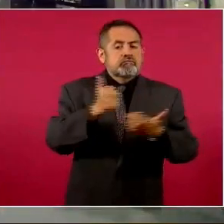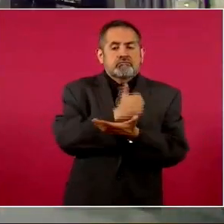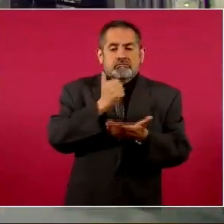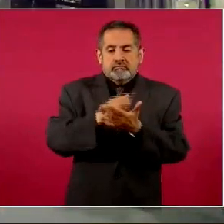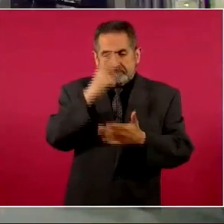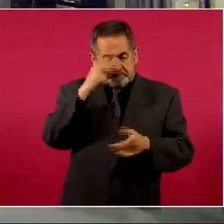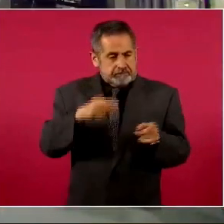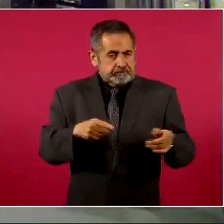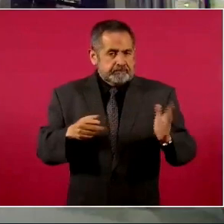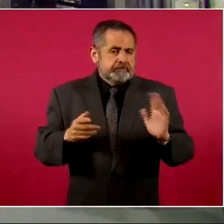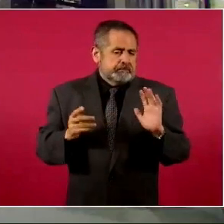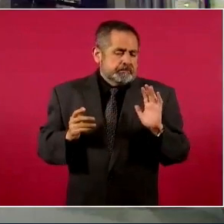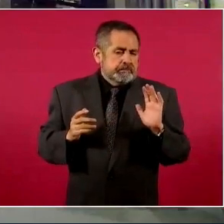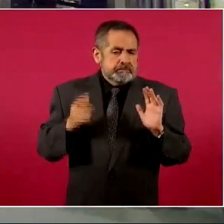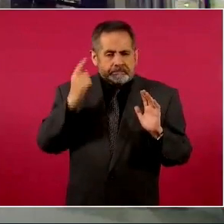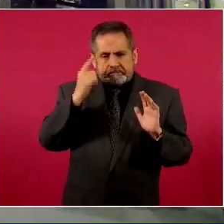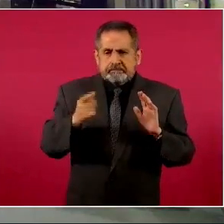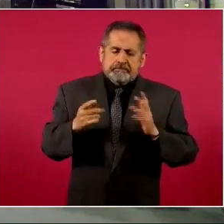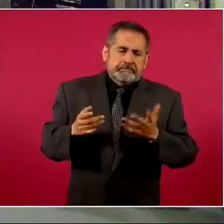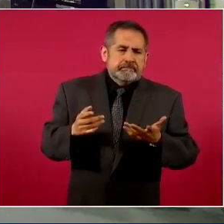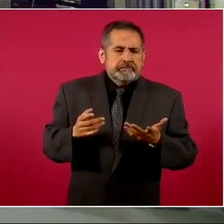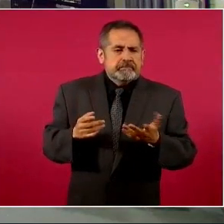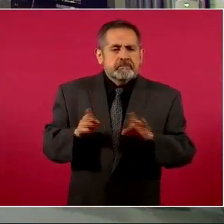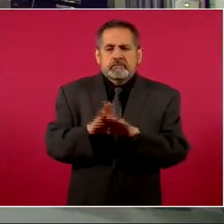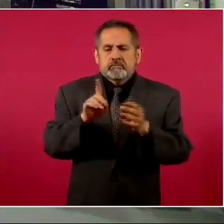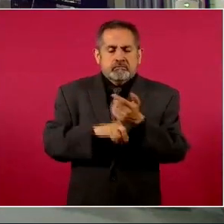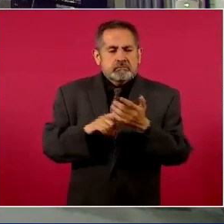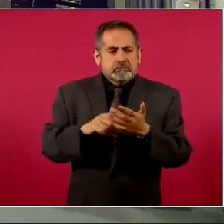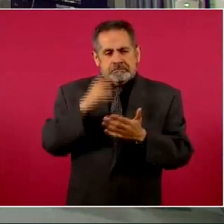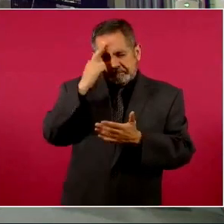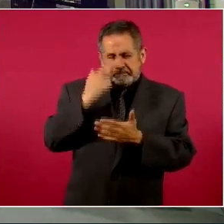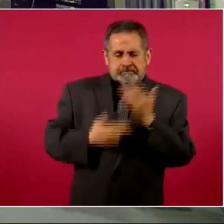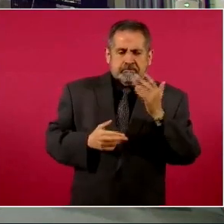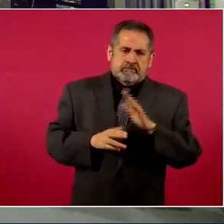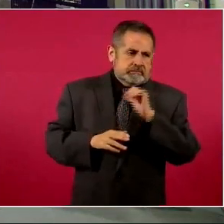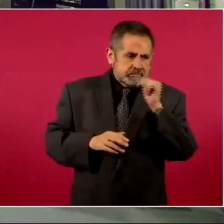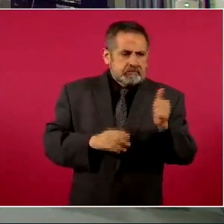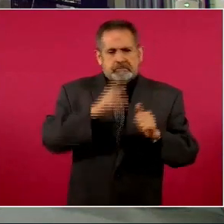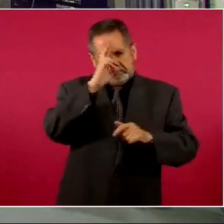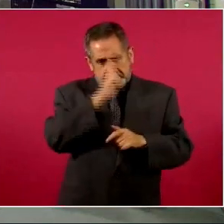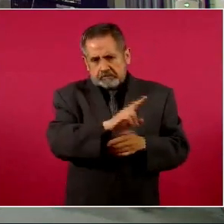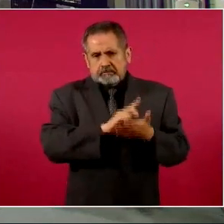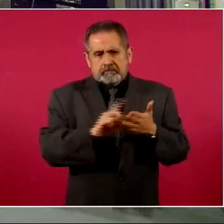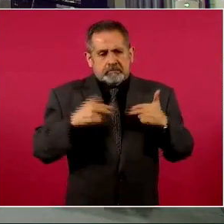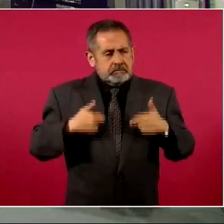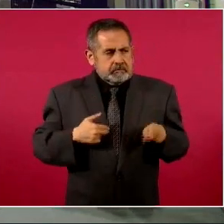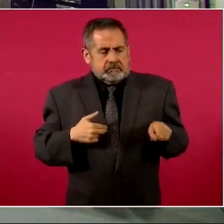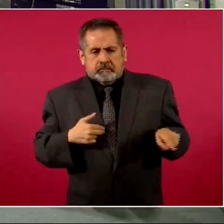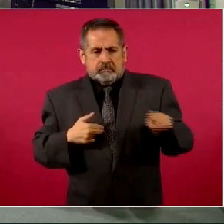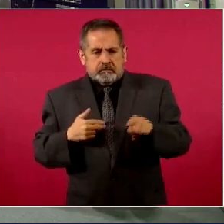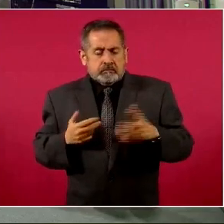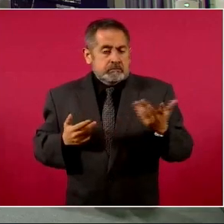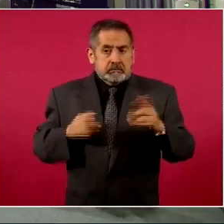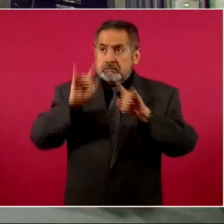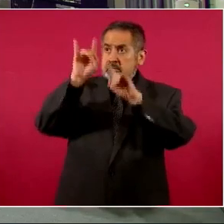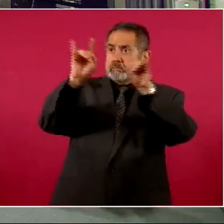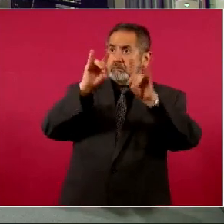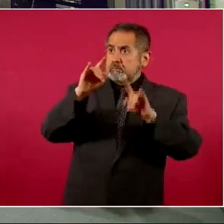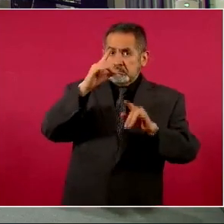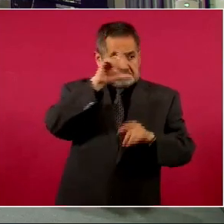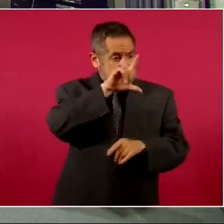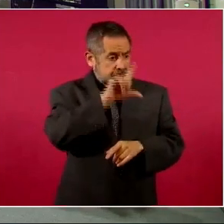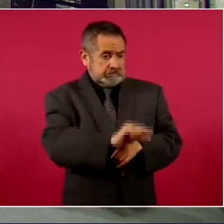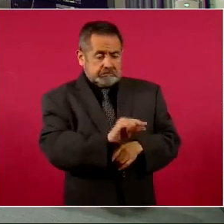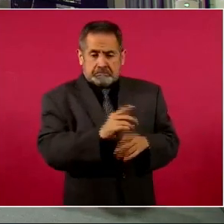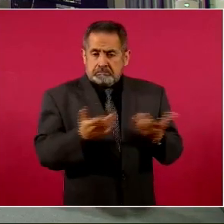para que ya no se viole la presunción de inocencia a través de estos espectaculares, que además viola también